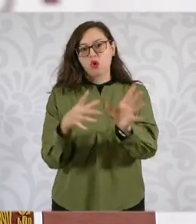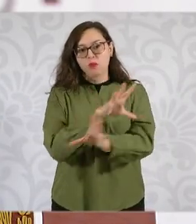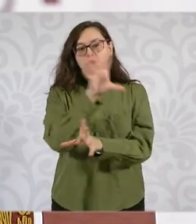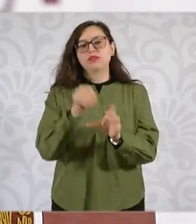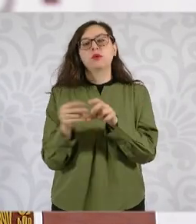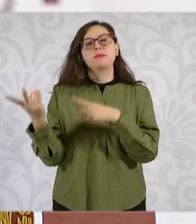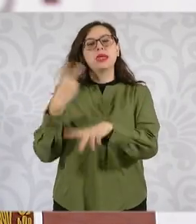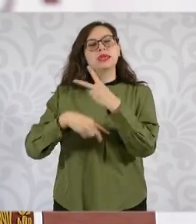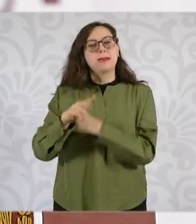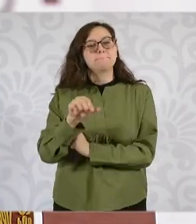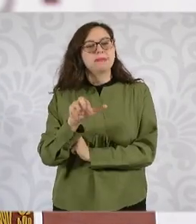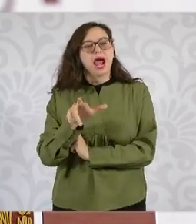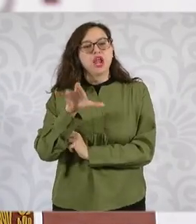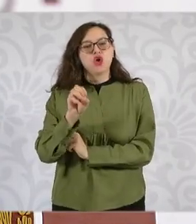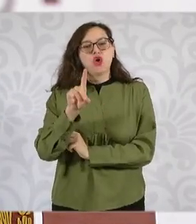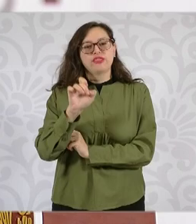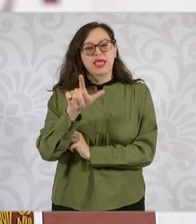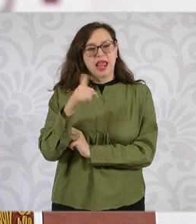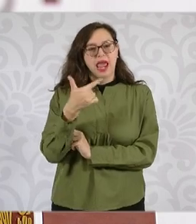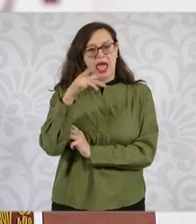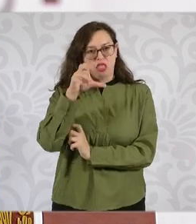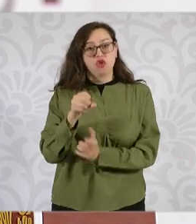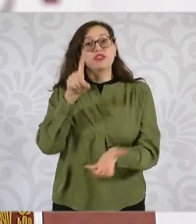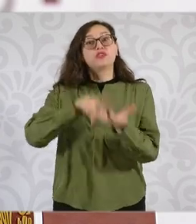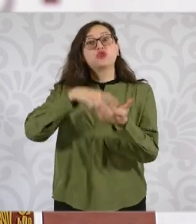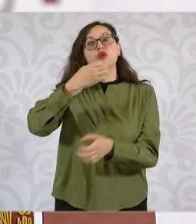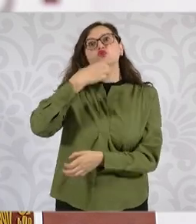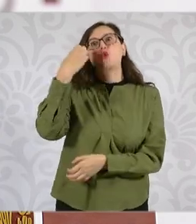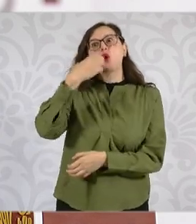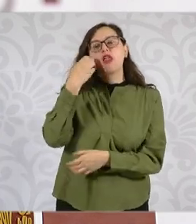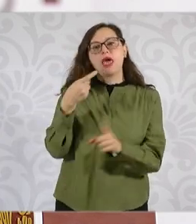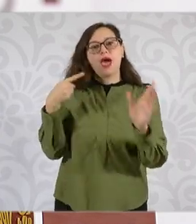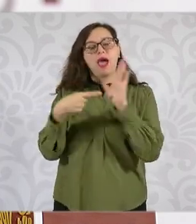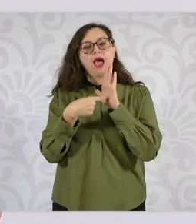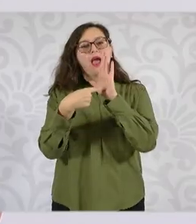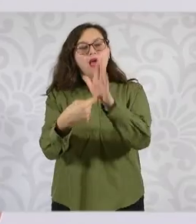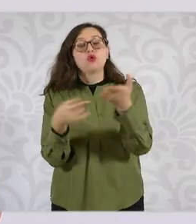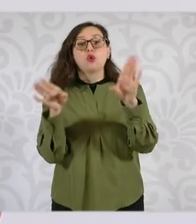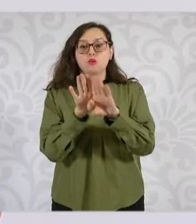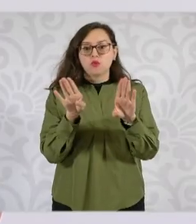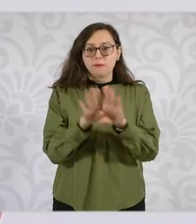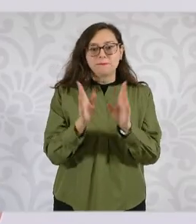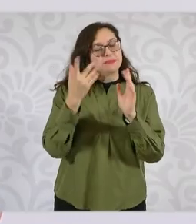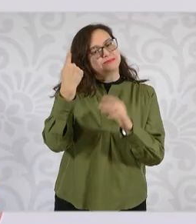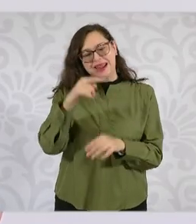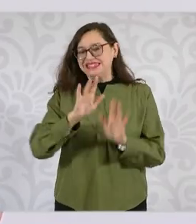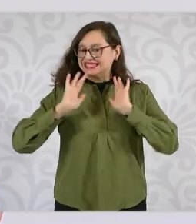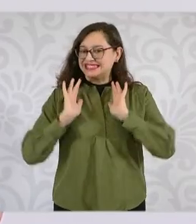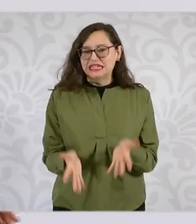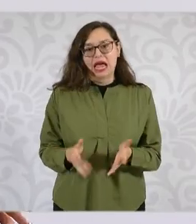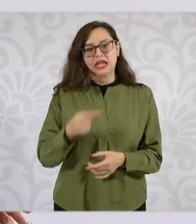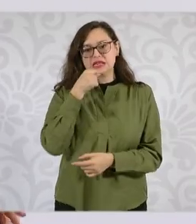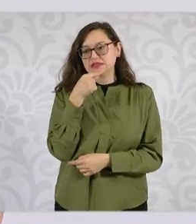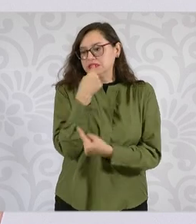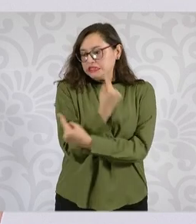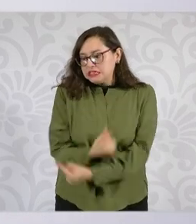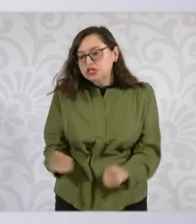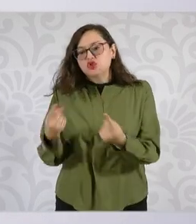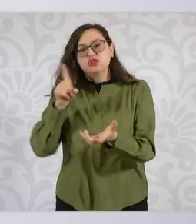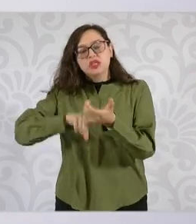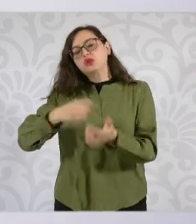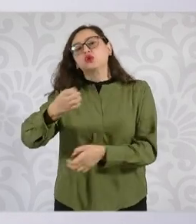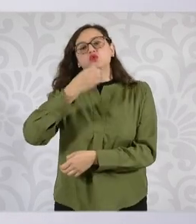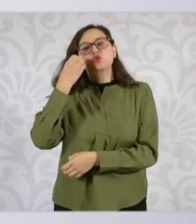explicar cómo vamos a hacer realidad finalmente que las niñas y los niños en las escuelas no consuman